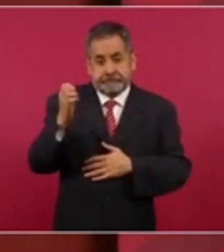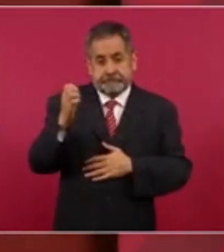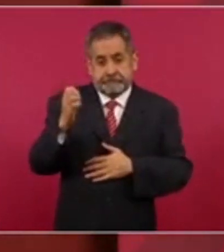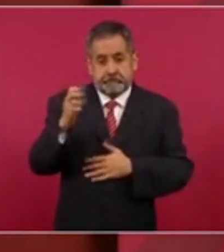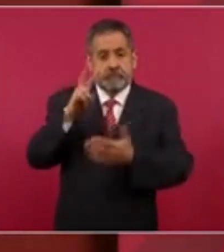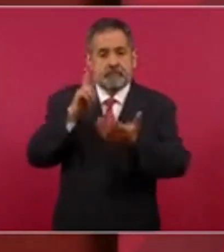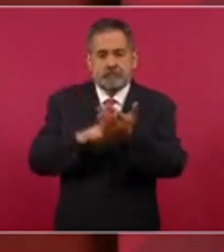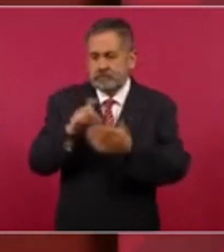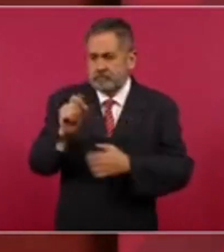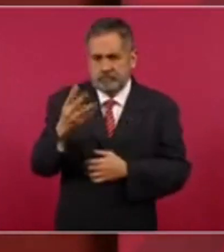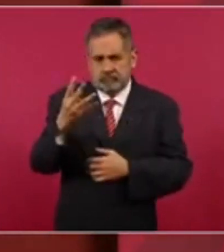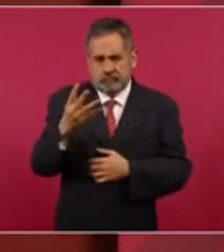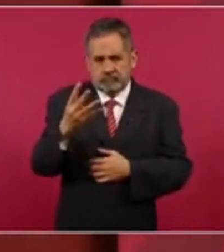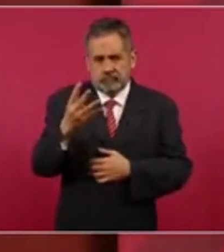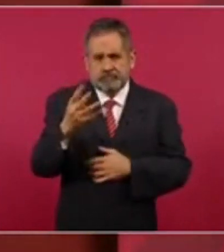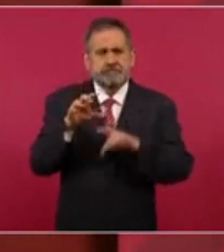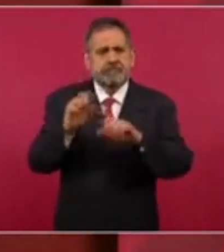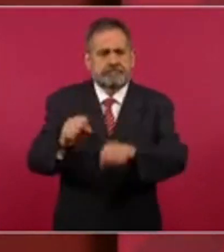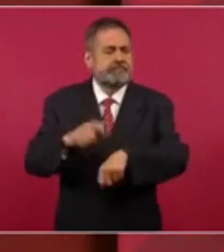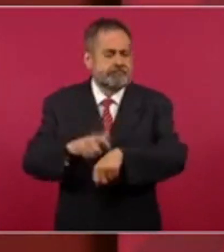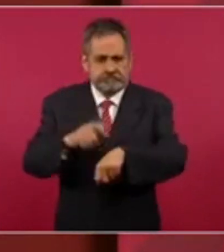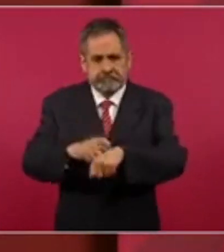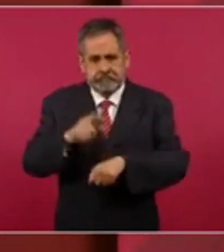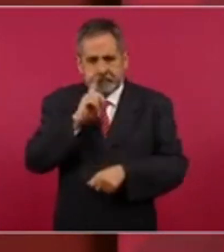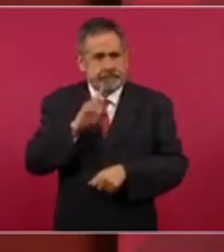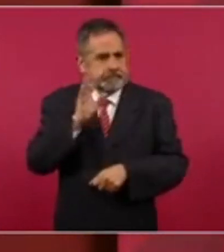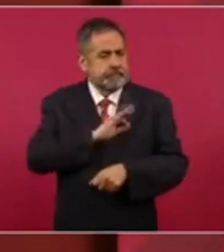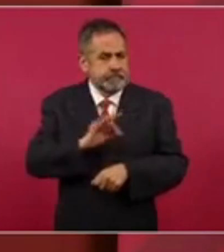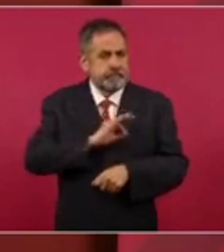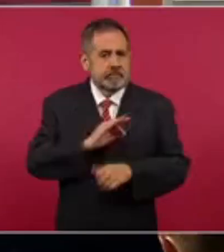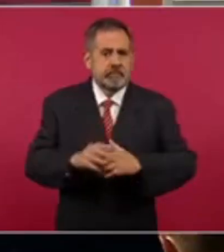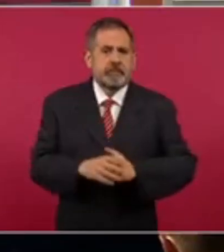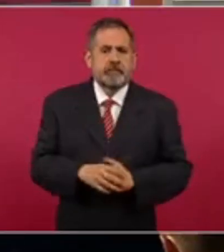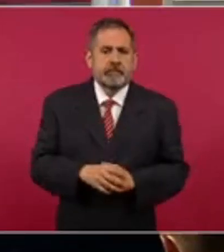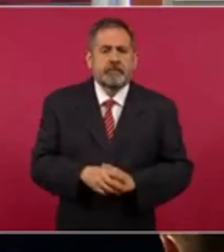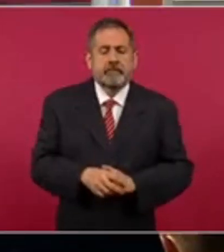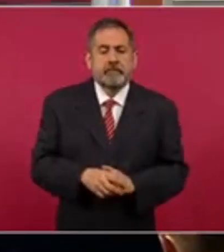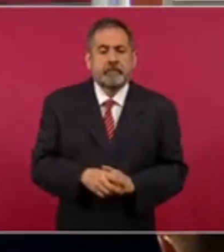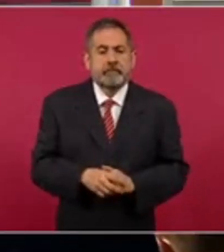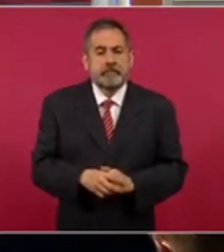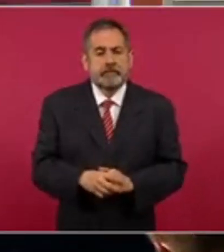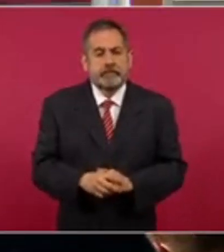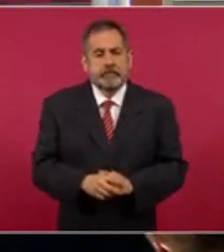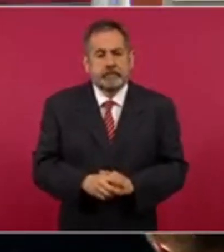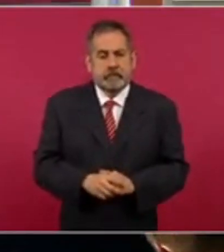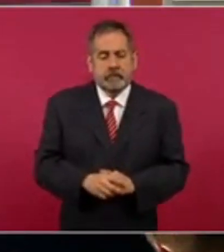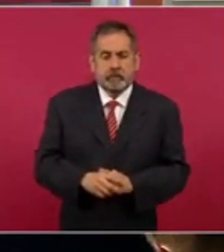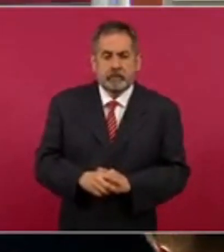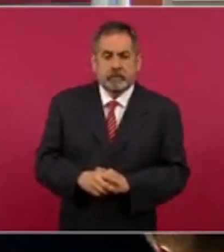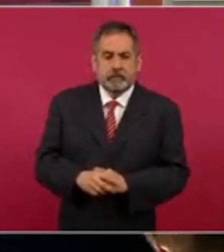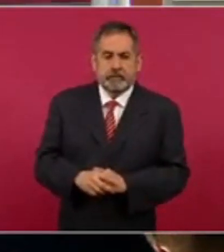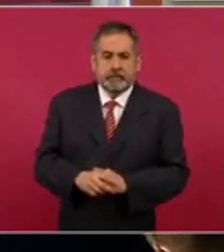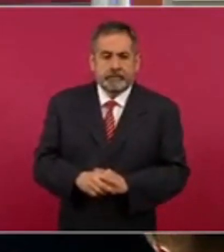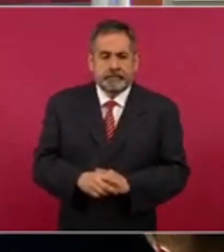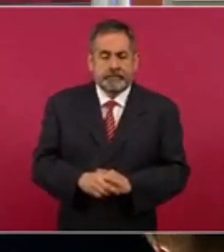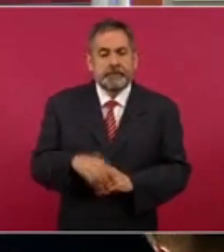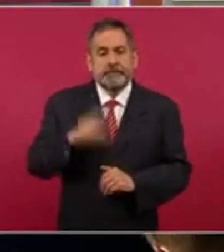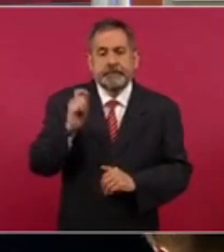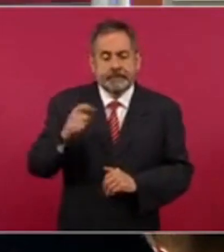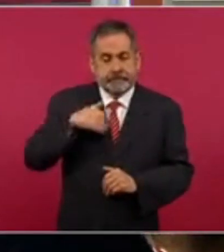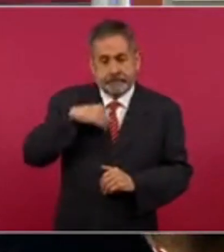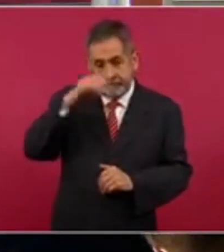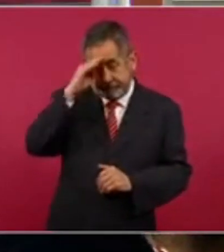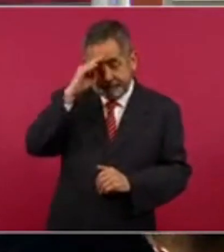24, sí nos alcanza. O porque lo que buscamos es